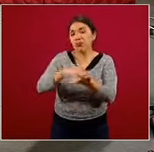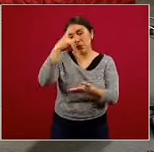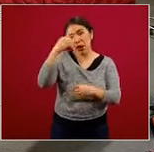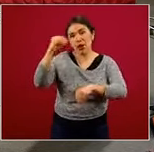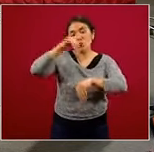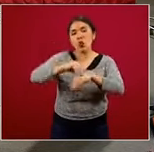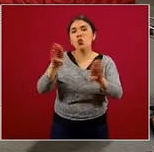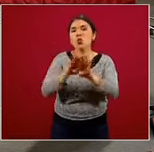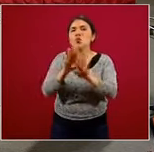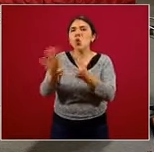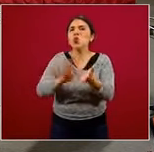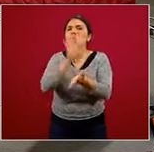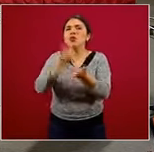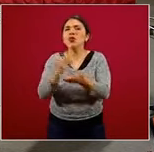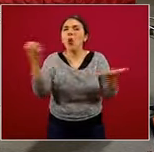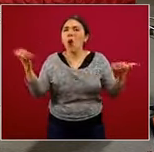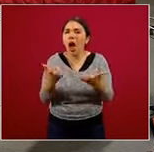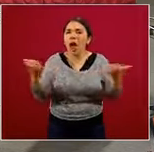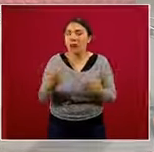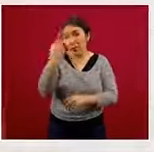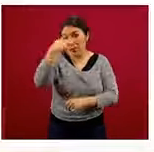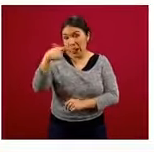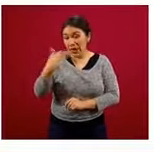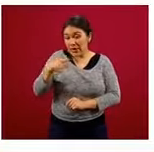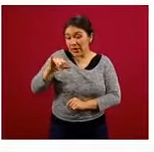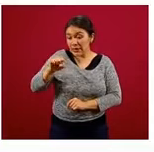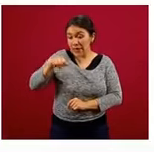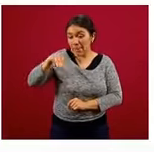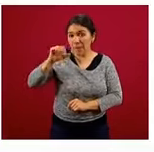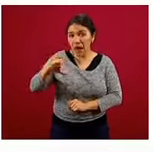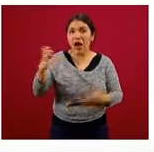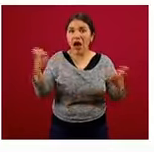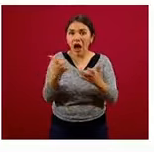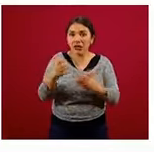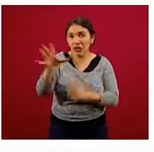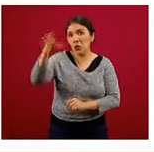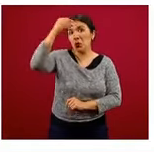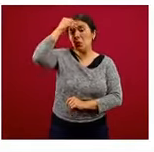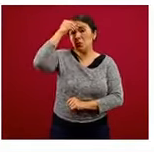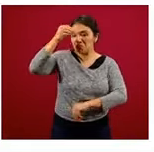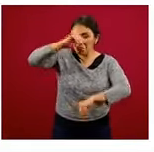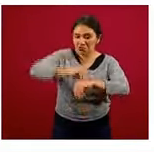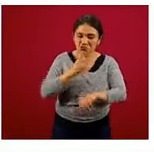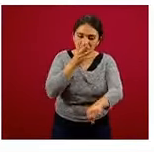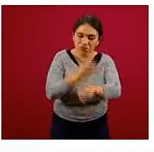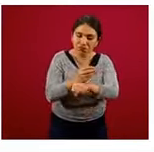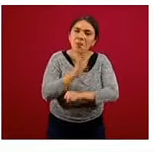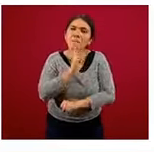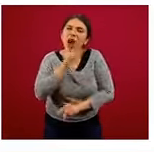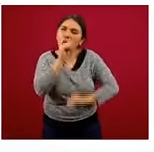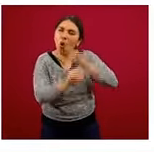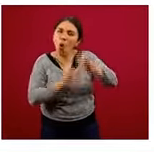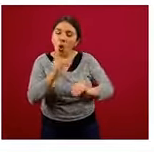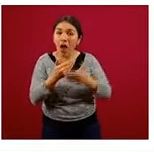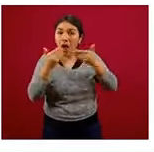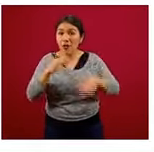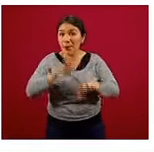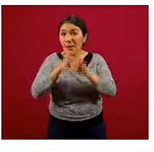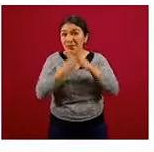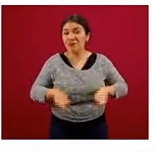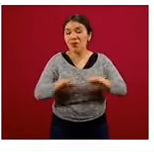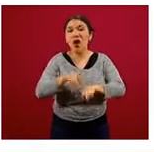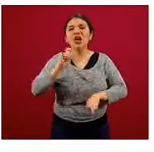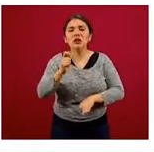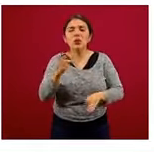este paquete integral de acciones, que GIZAMAC retoma y mejora, pero lo más importante de todo es,